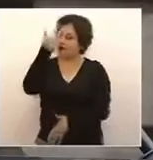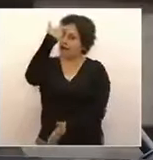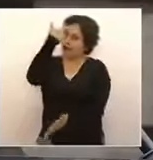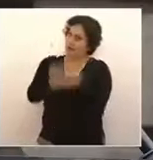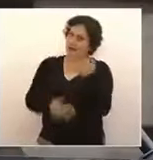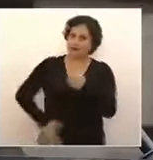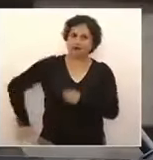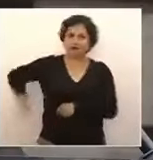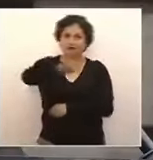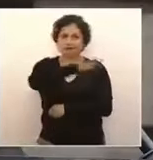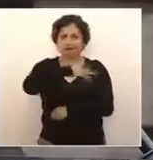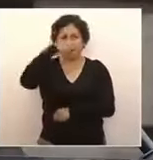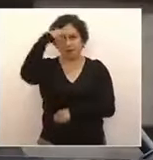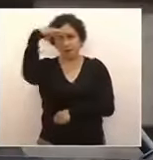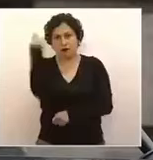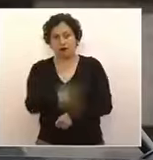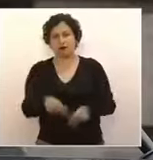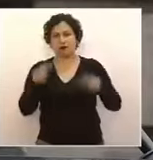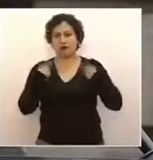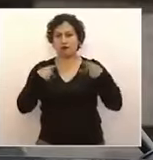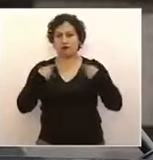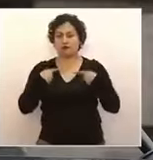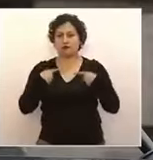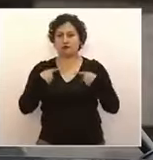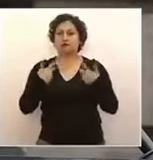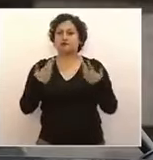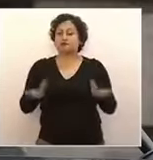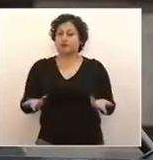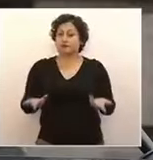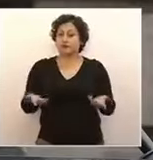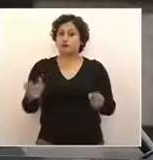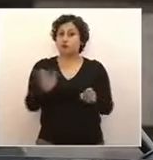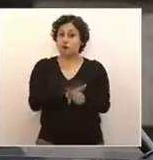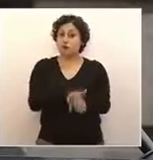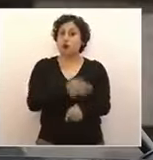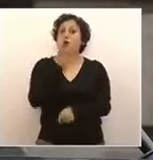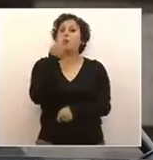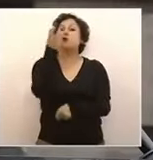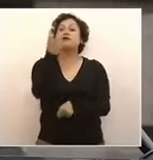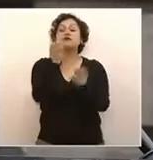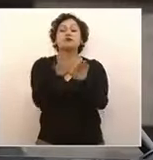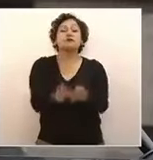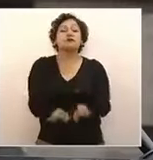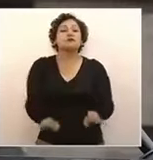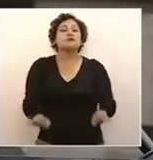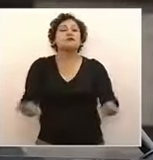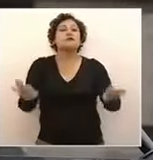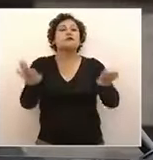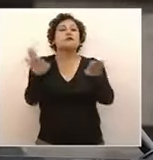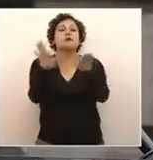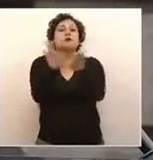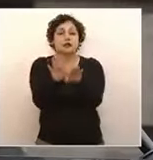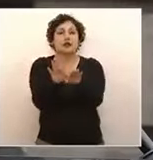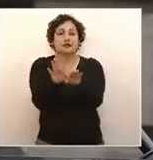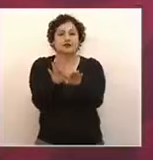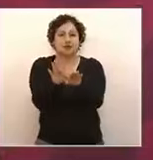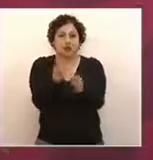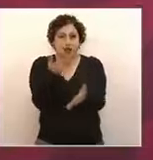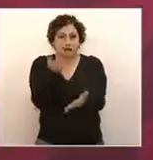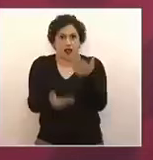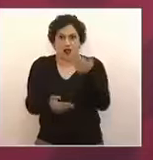muy importante que sigamos con esto que nos deja el presidente